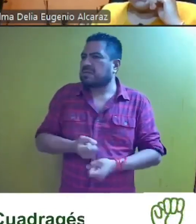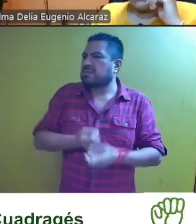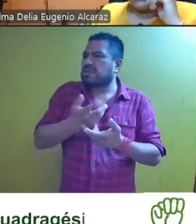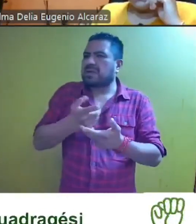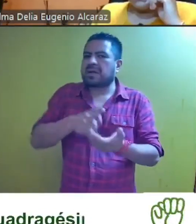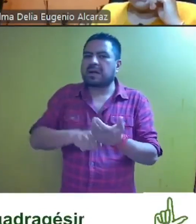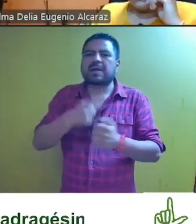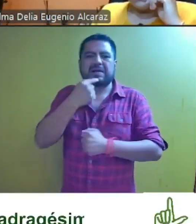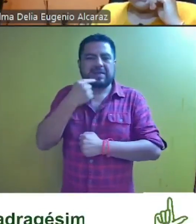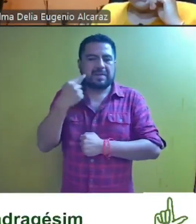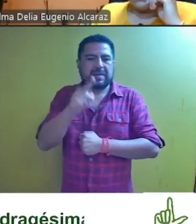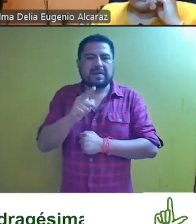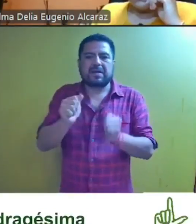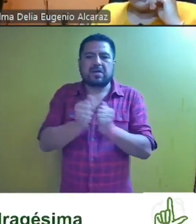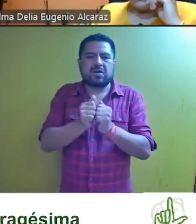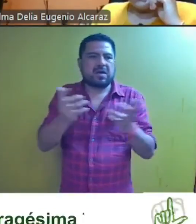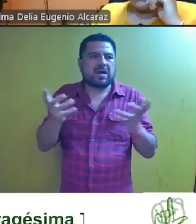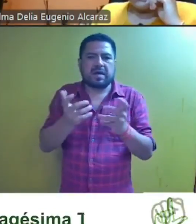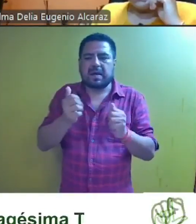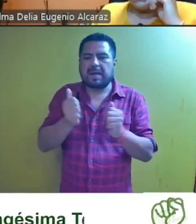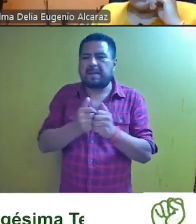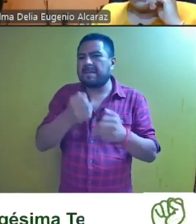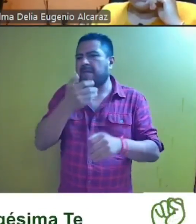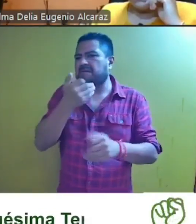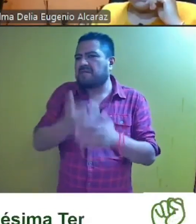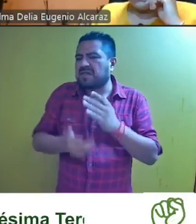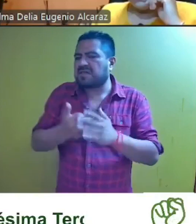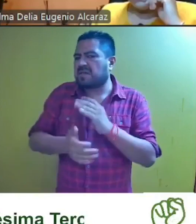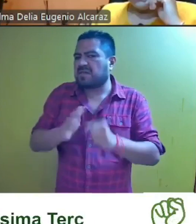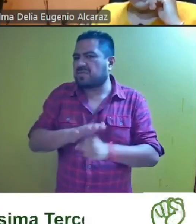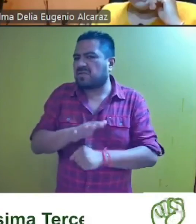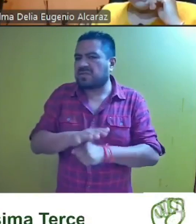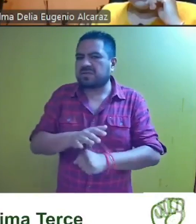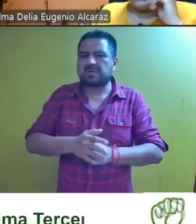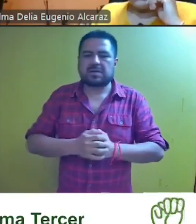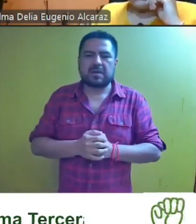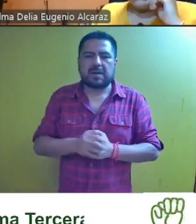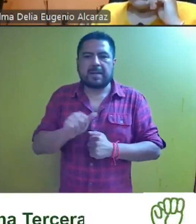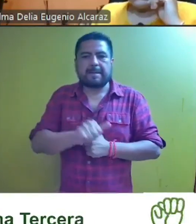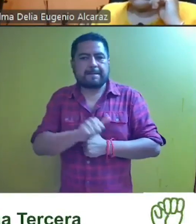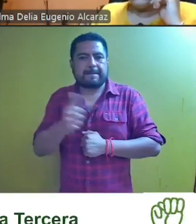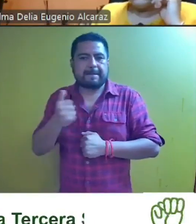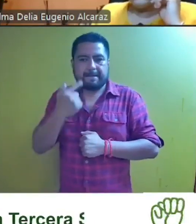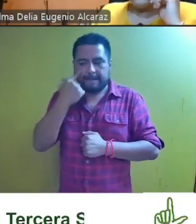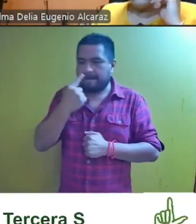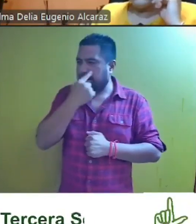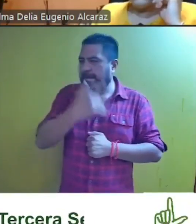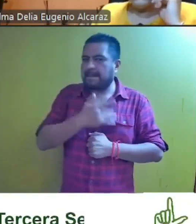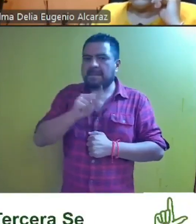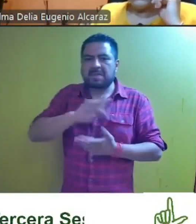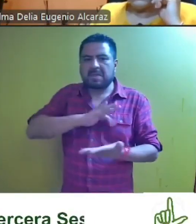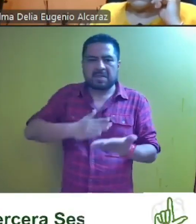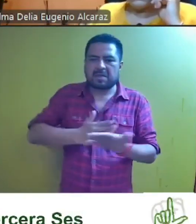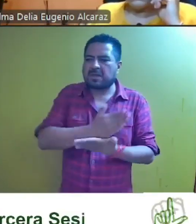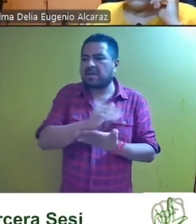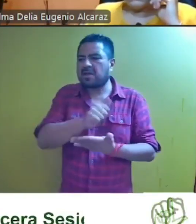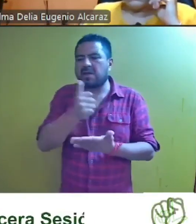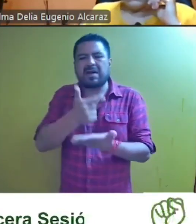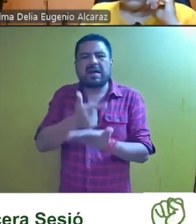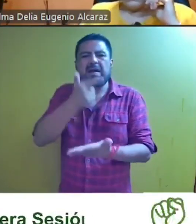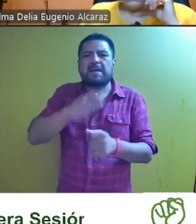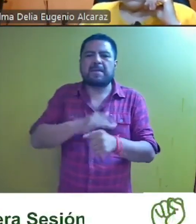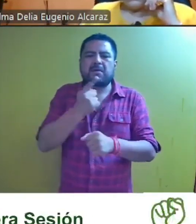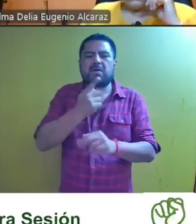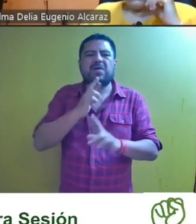alguno en la demanda o se realizó de manera deficiente en otro sentido se considera infundada otra porción del agravio porque